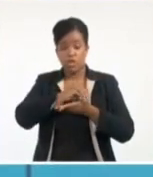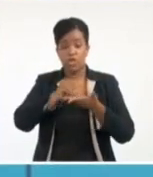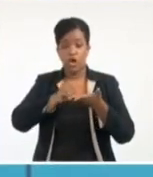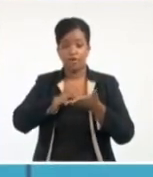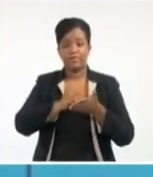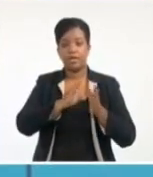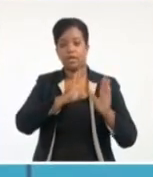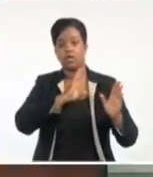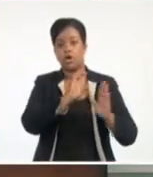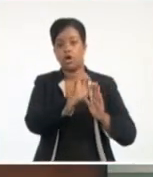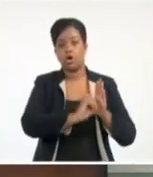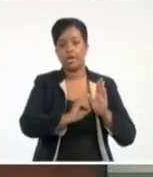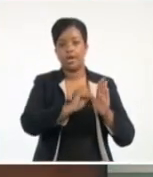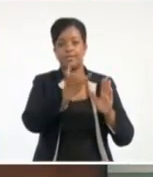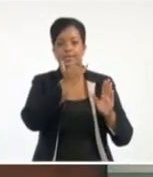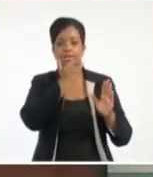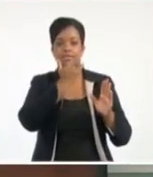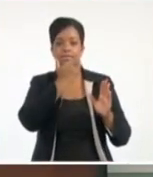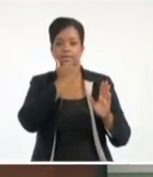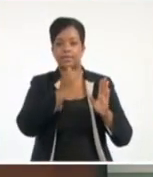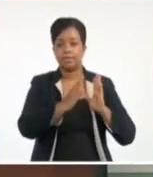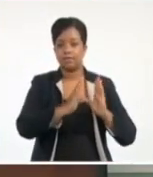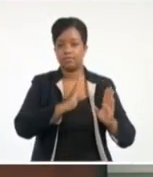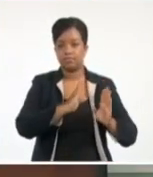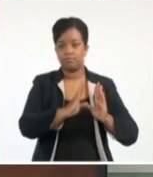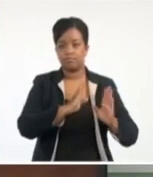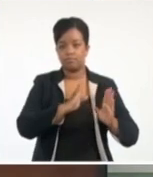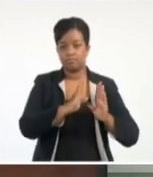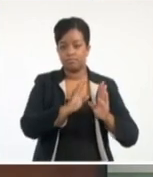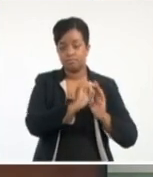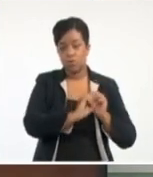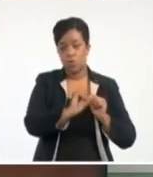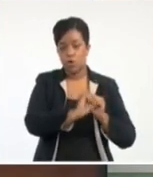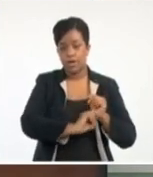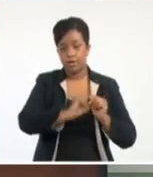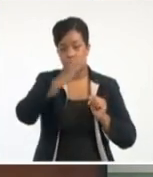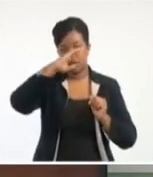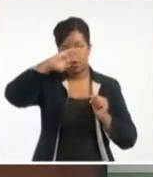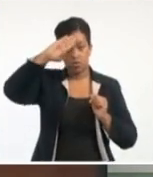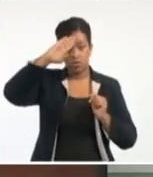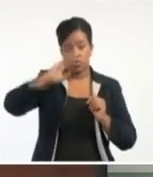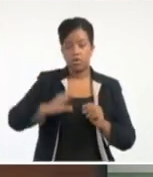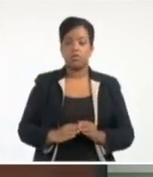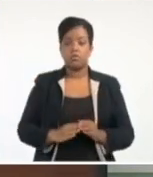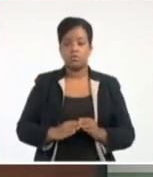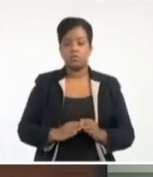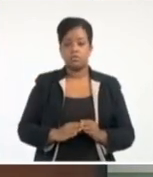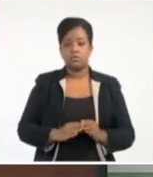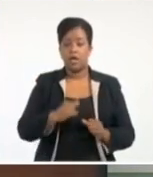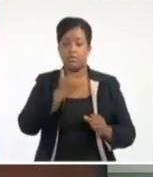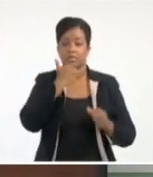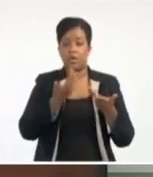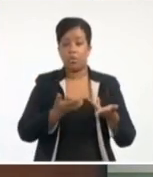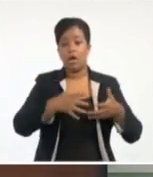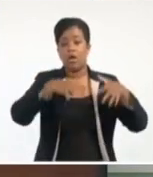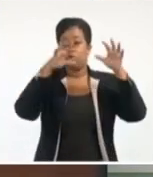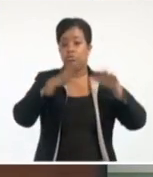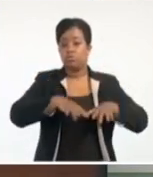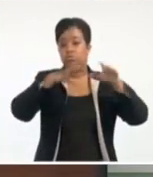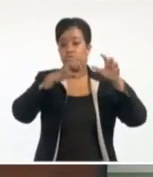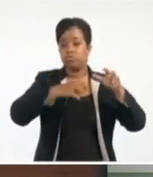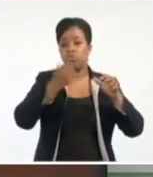afectando directamente a la zona oriental de Cuba, por lo menos con lluvias, con vientos y marejadas en la costa sur.